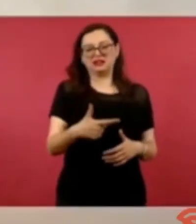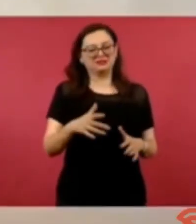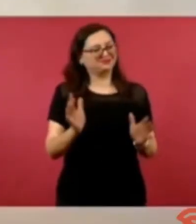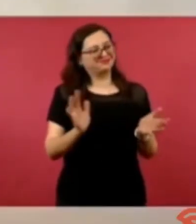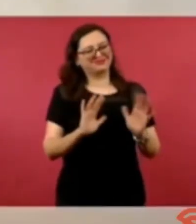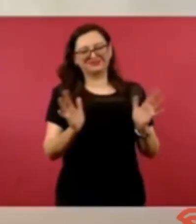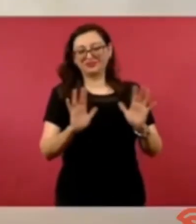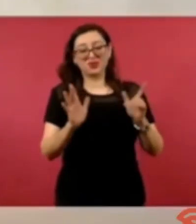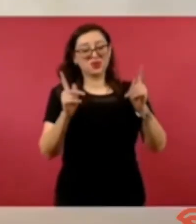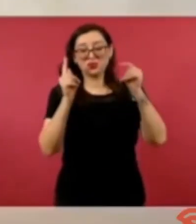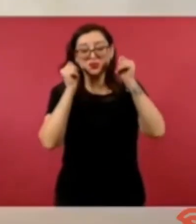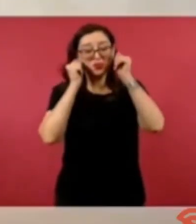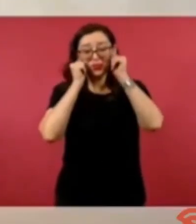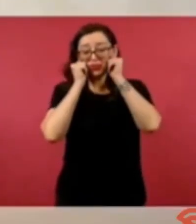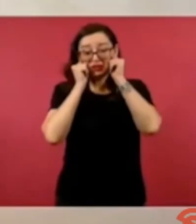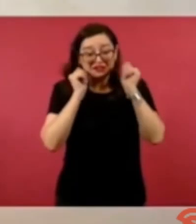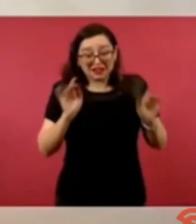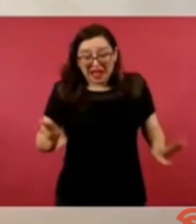ya eso ya